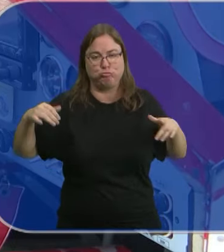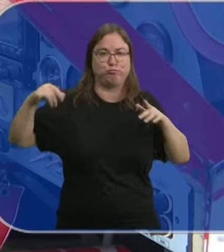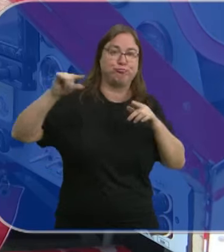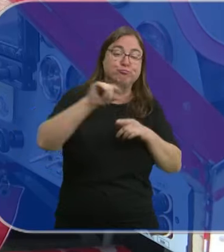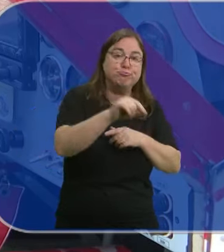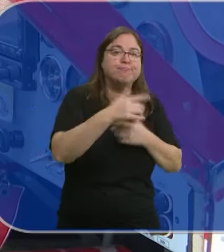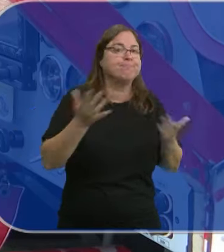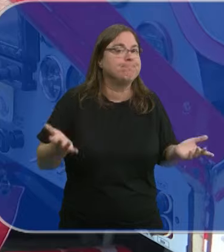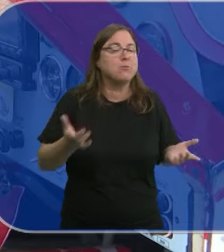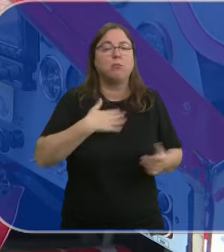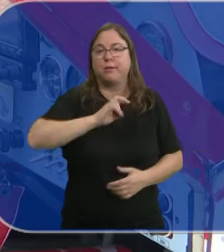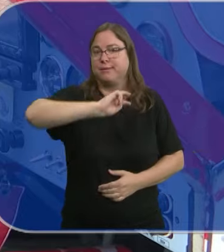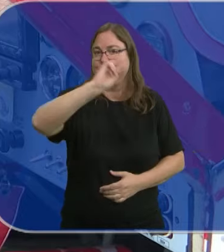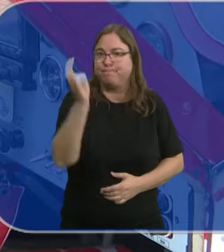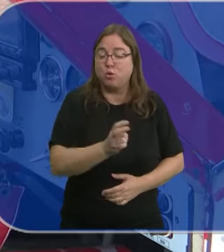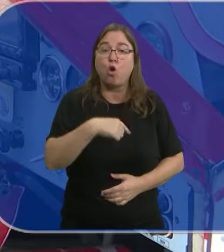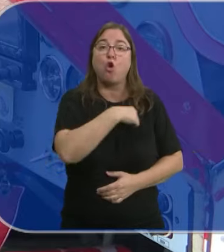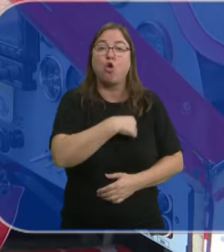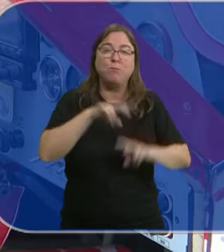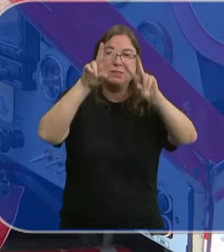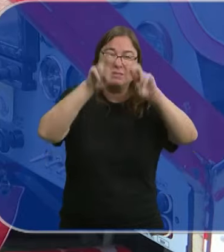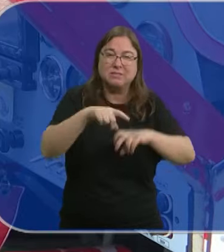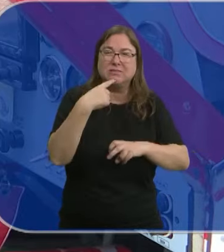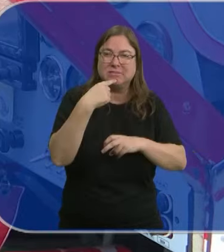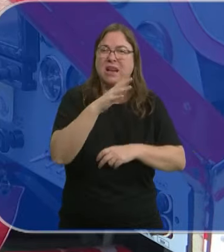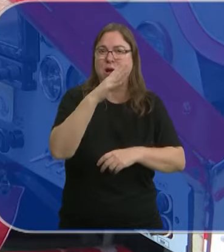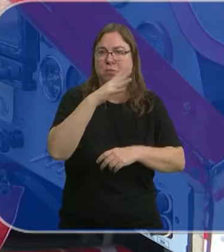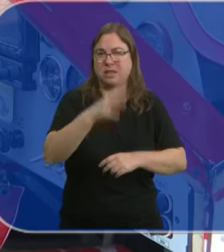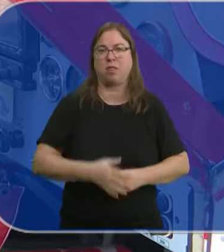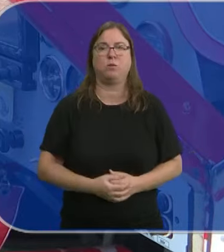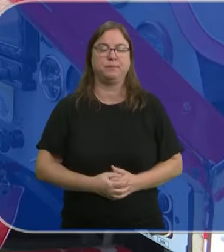todas las hipótesis y será la comisión de investigación quien determine el ocurrido.